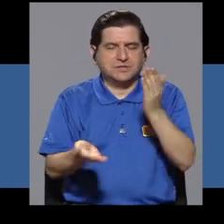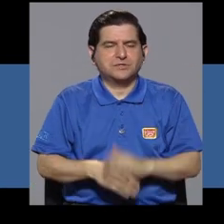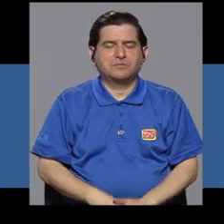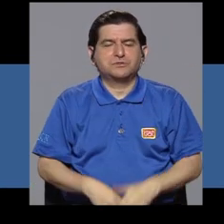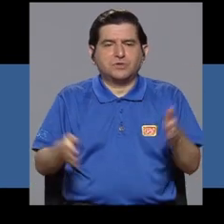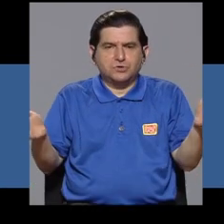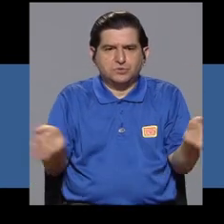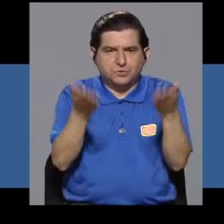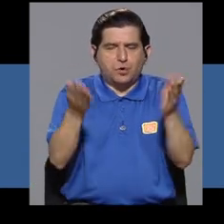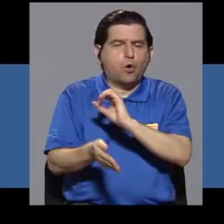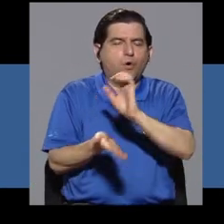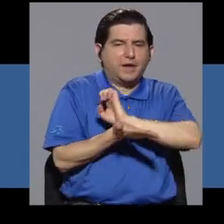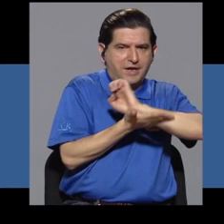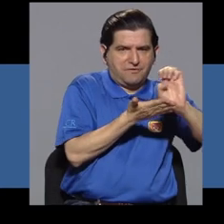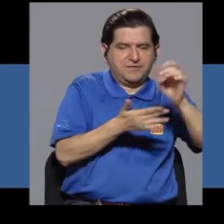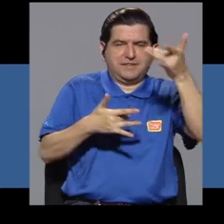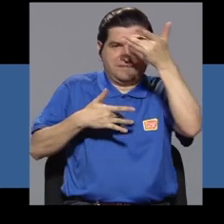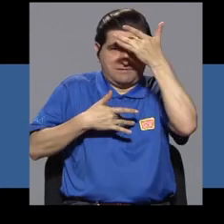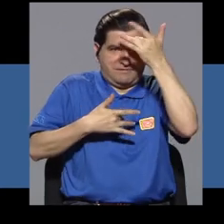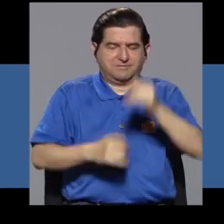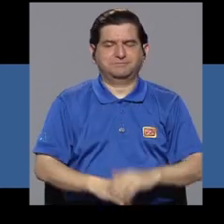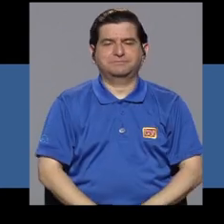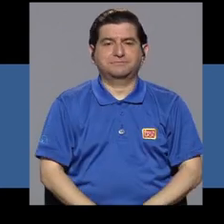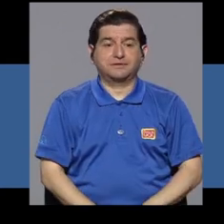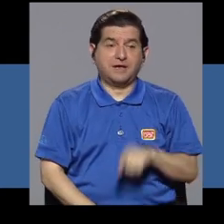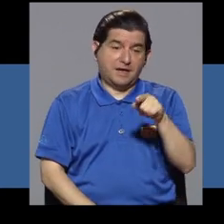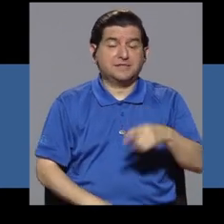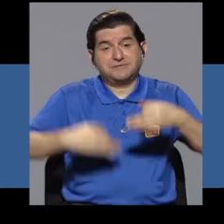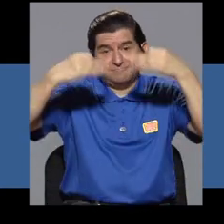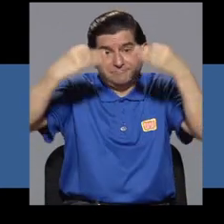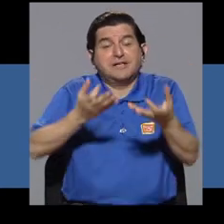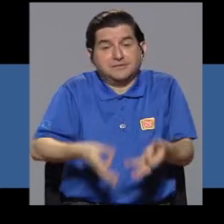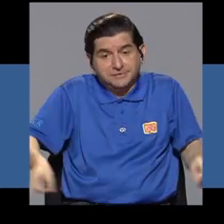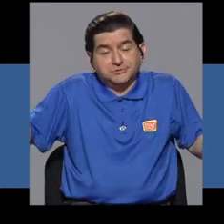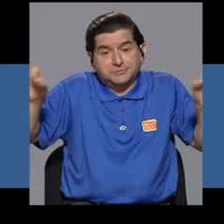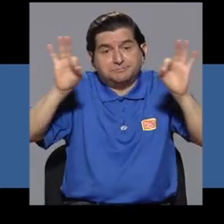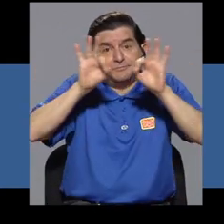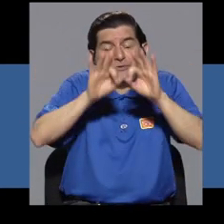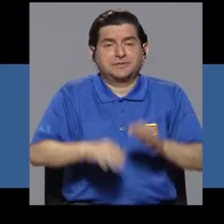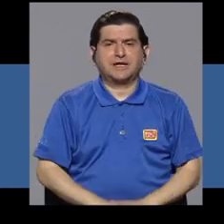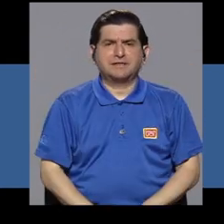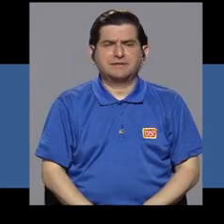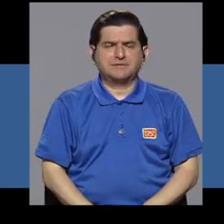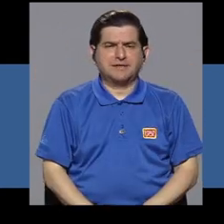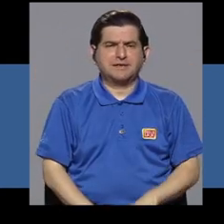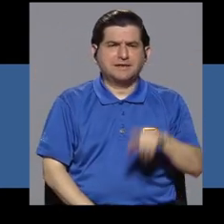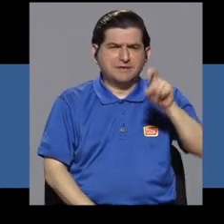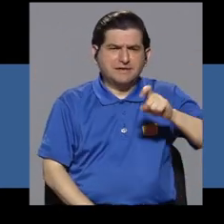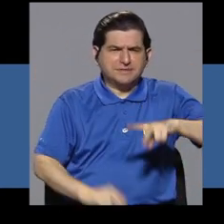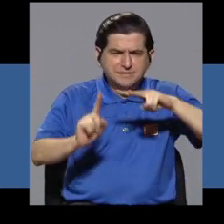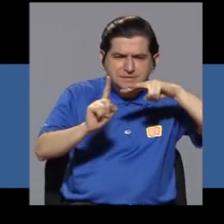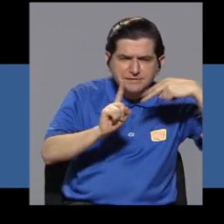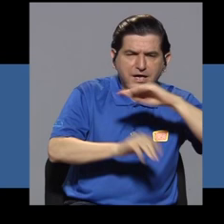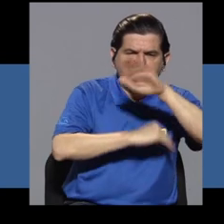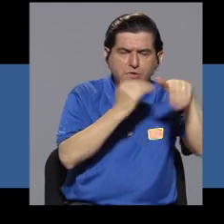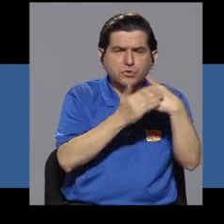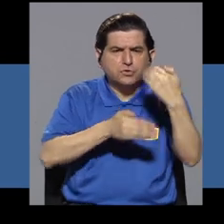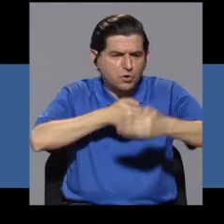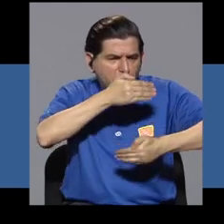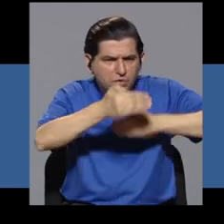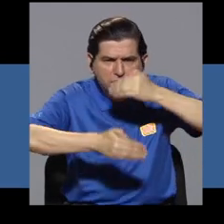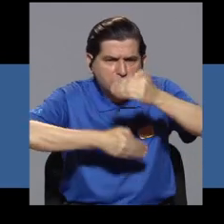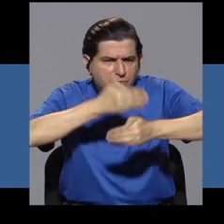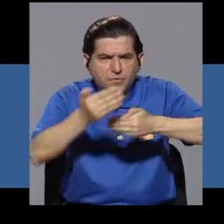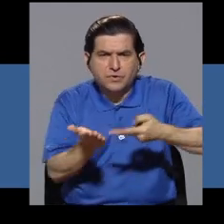importante porque tenemos que visualizar toda la cadena de valor de cualquier patología, es decir, desde la prevención, la promoción,